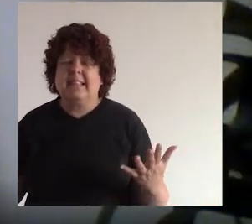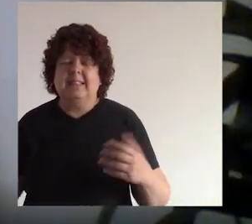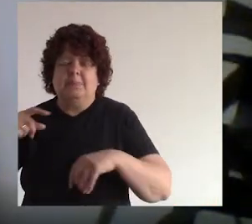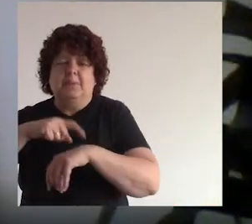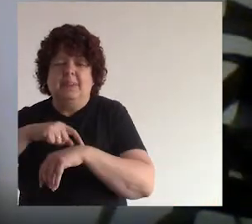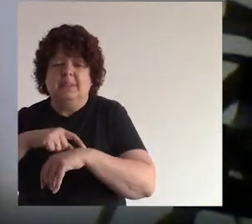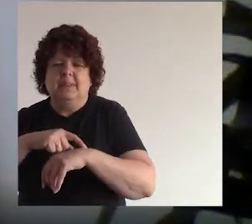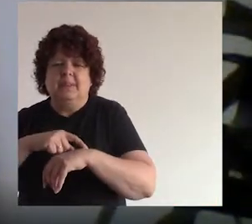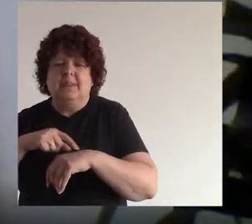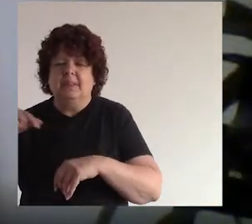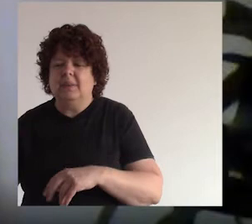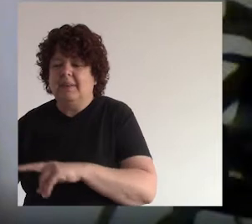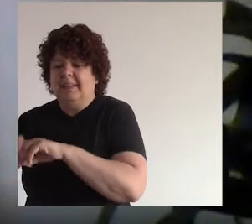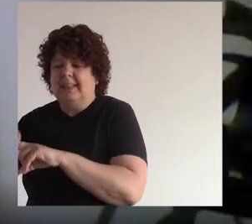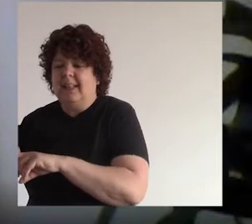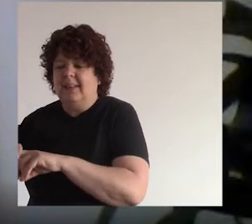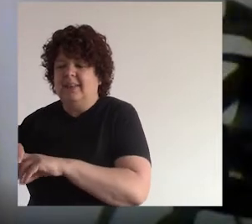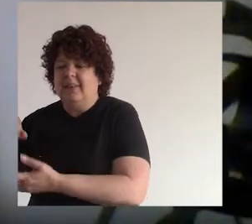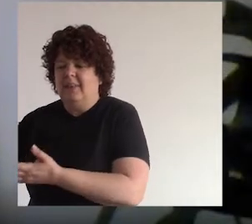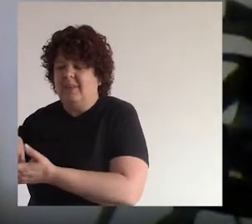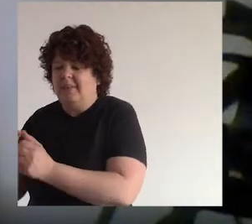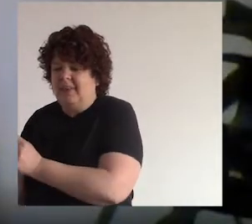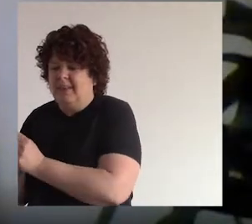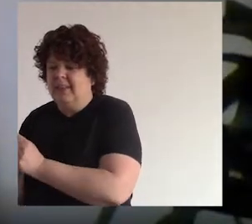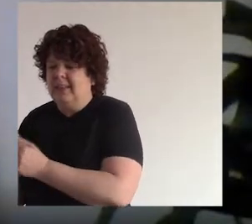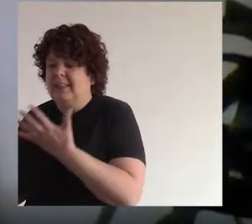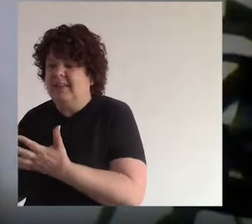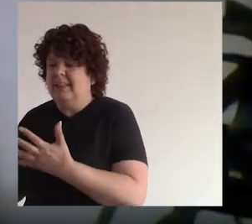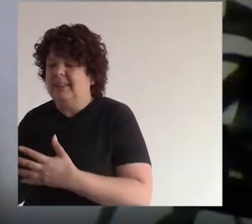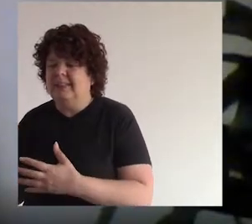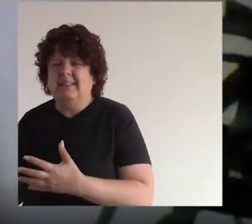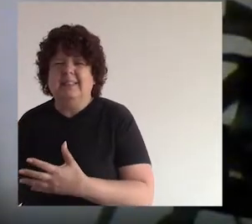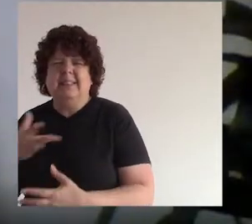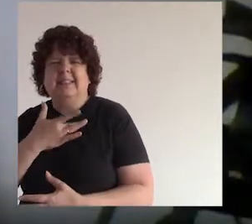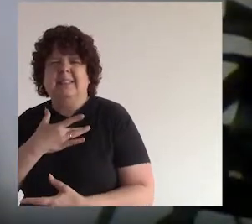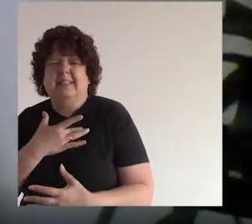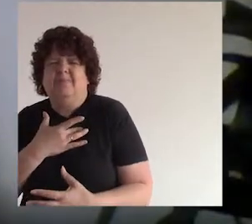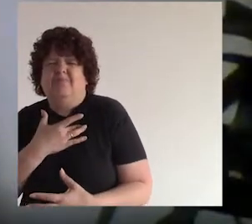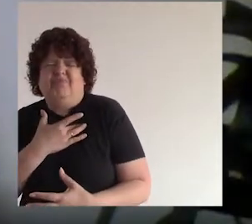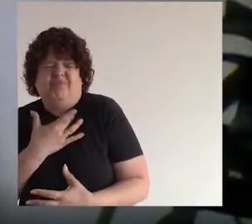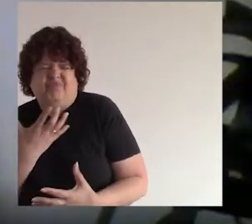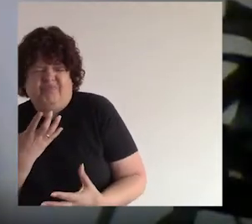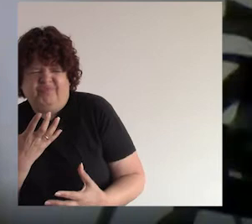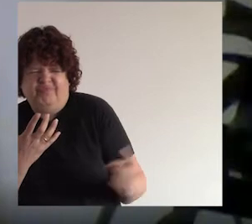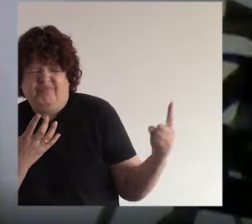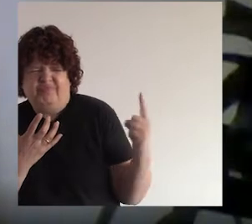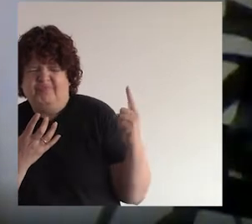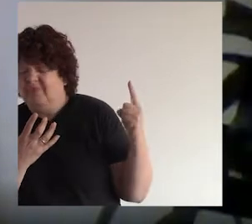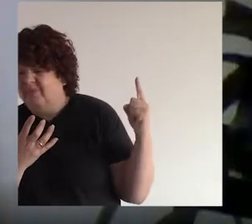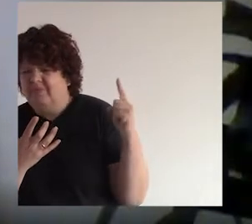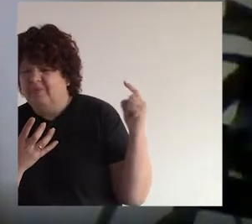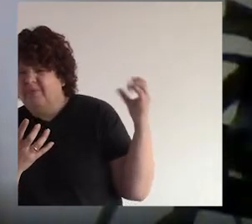ese momento probablemente si tú estabas ahí sentado conmigo probablemente te sentiste un poco incómodo porque alguien